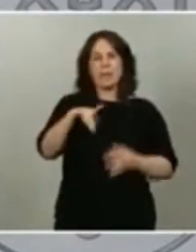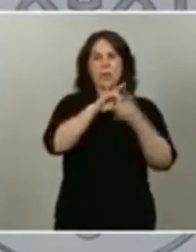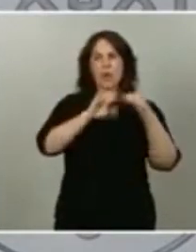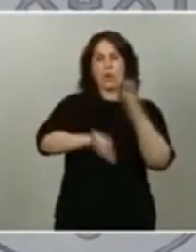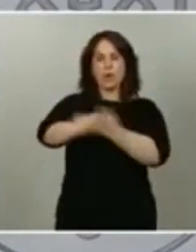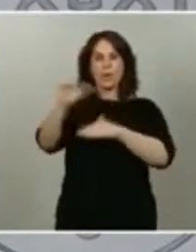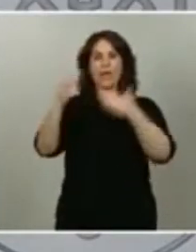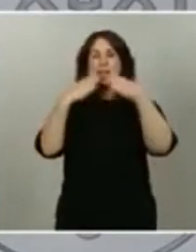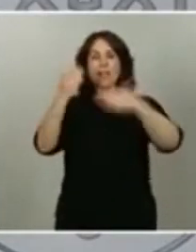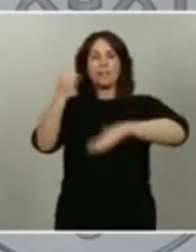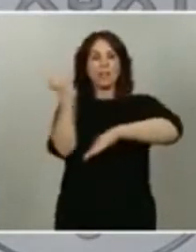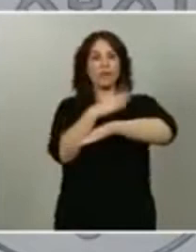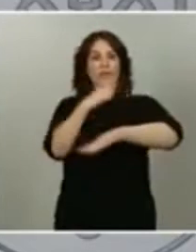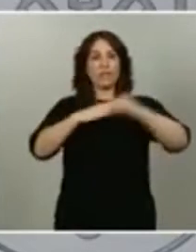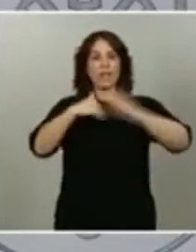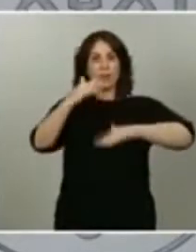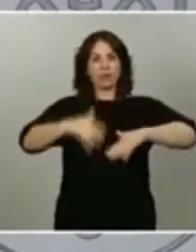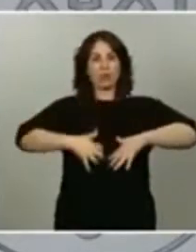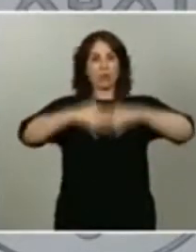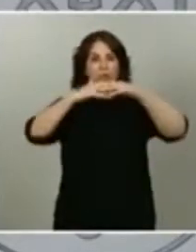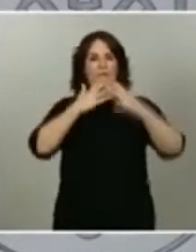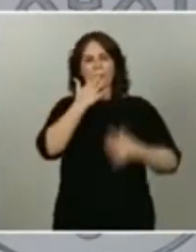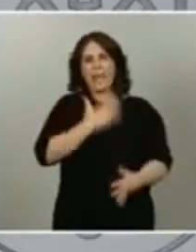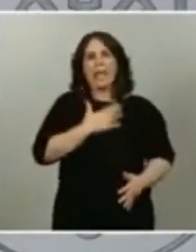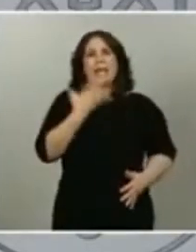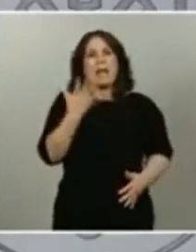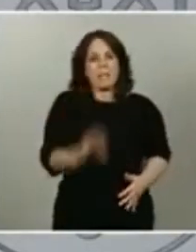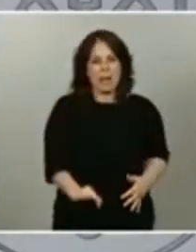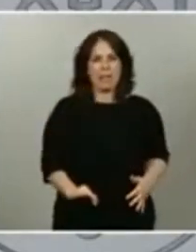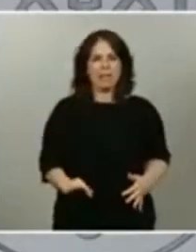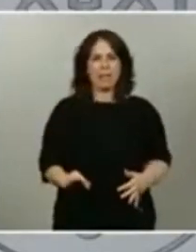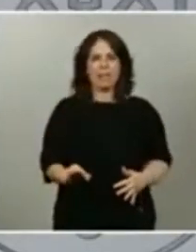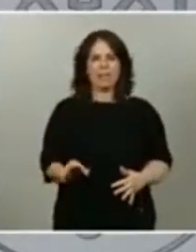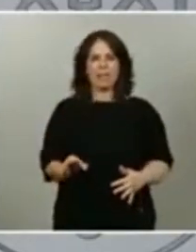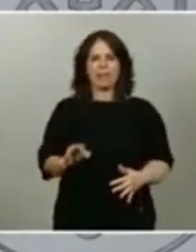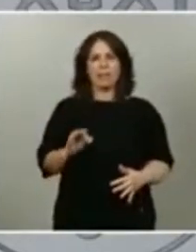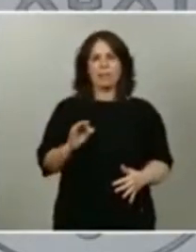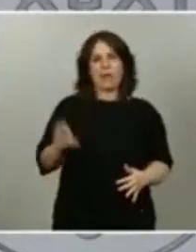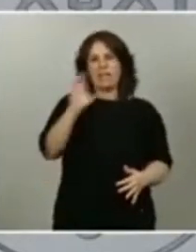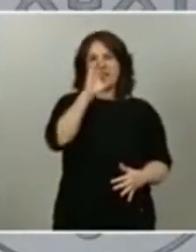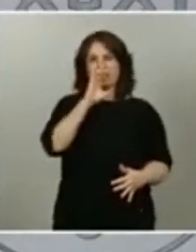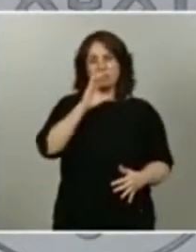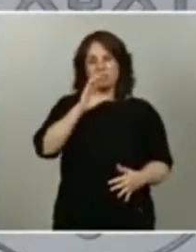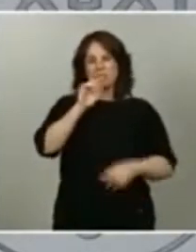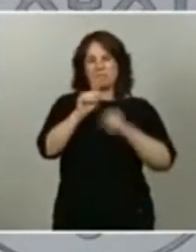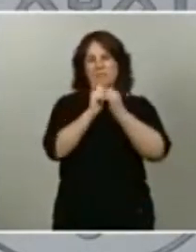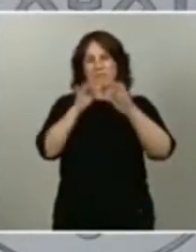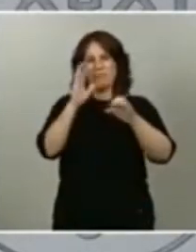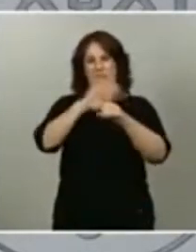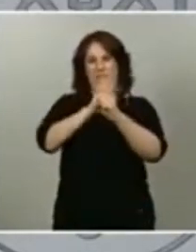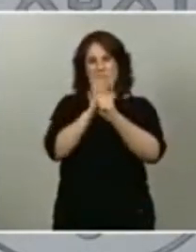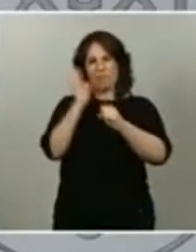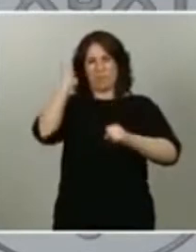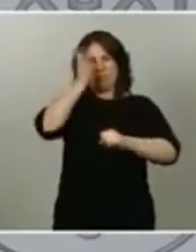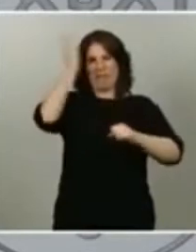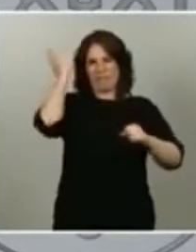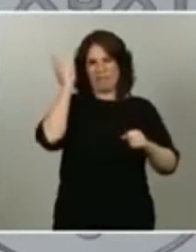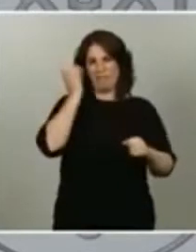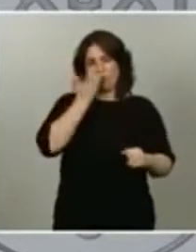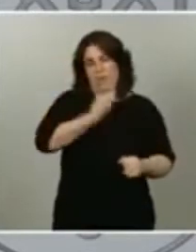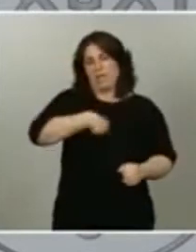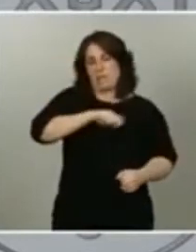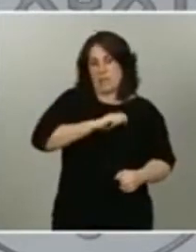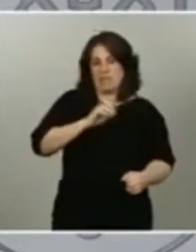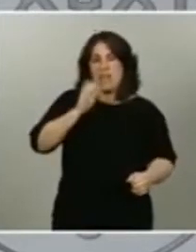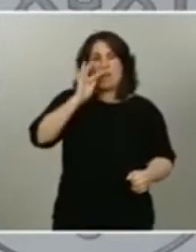de aproximar a los países con mayor impacto de la pandemia. España, entre ellos, igualmente que Francia o que Italia, sean capaces